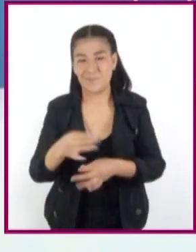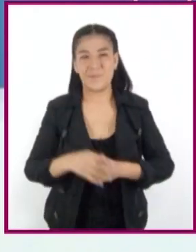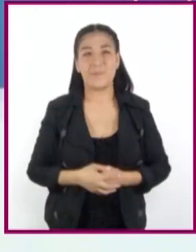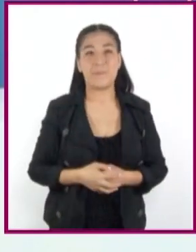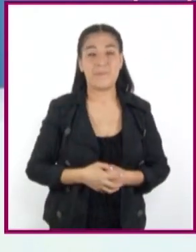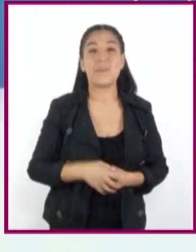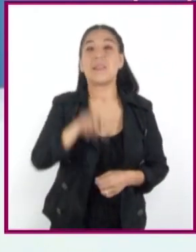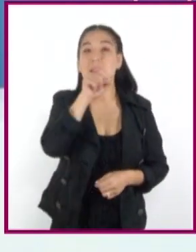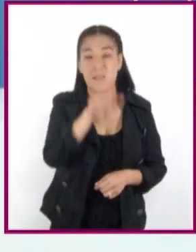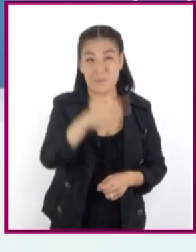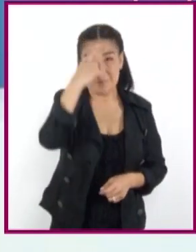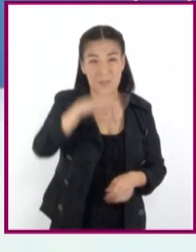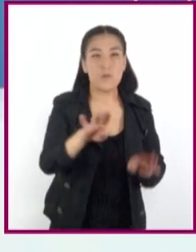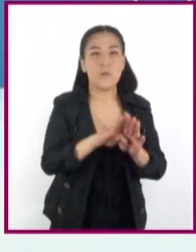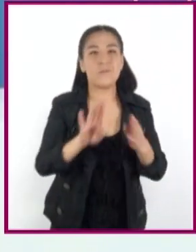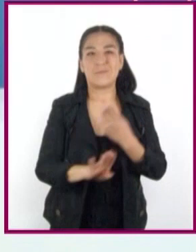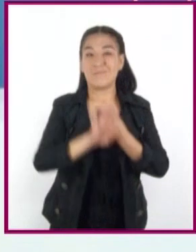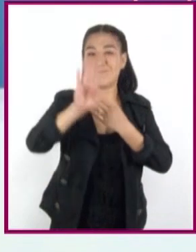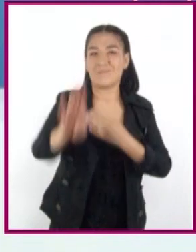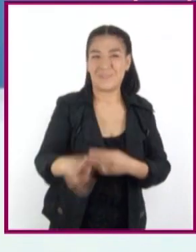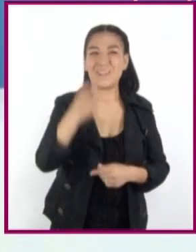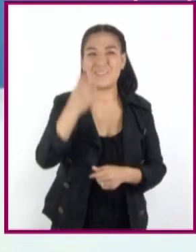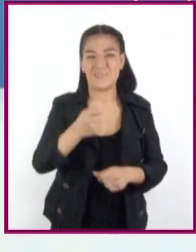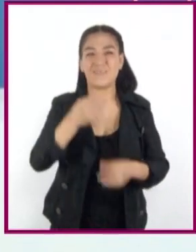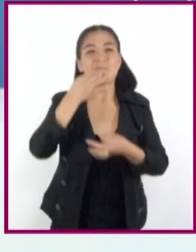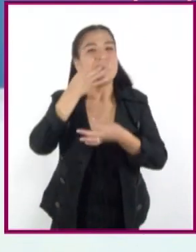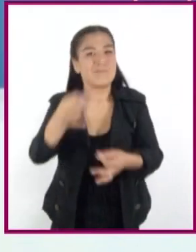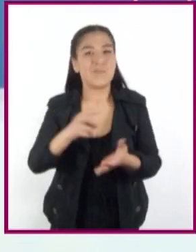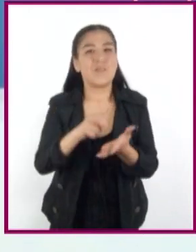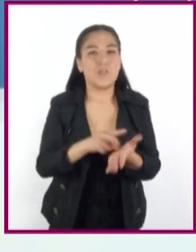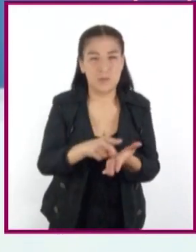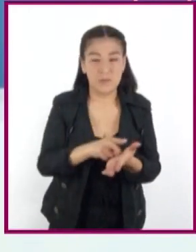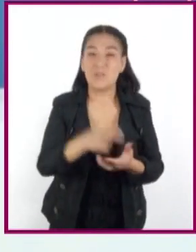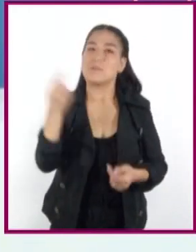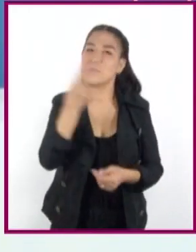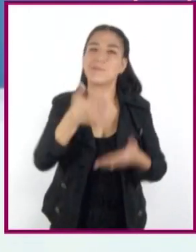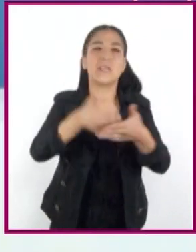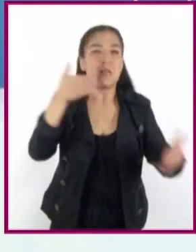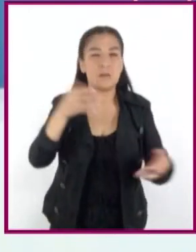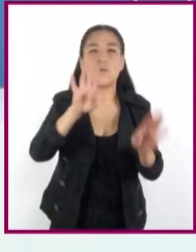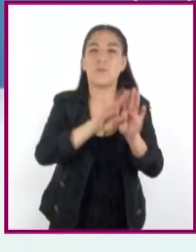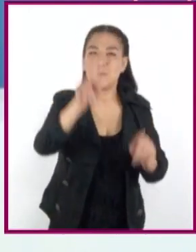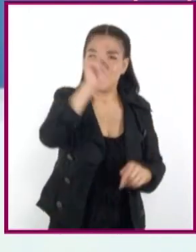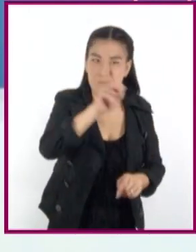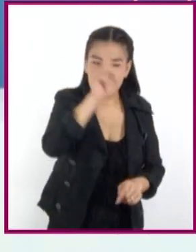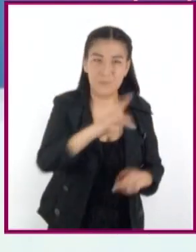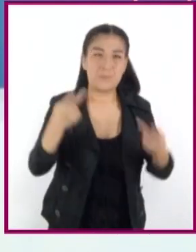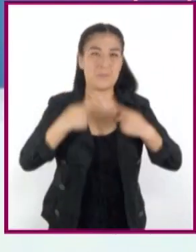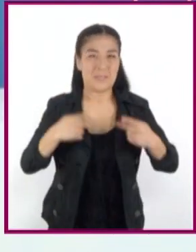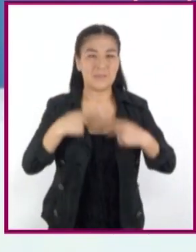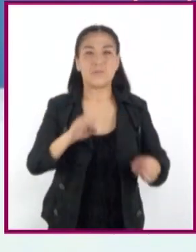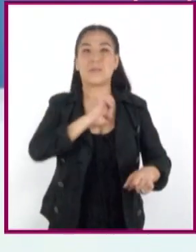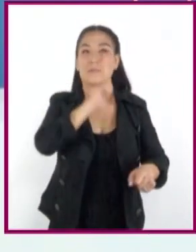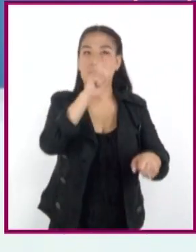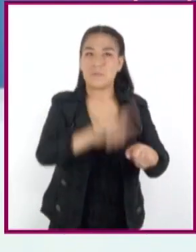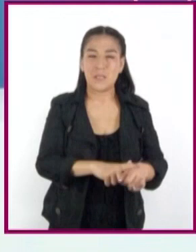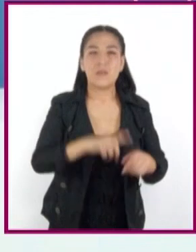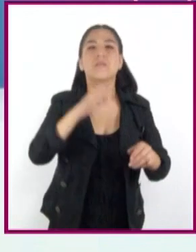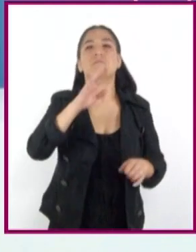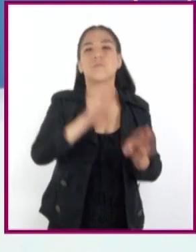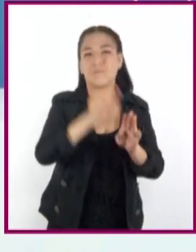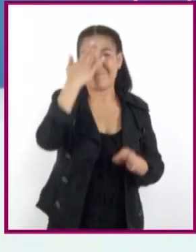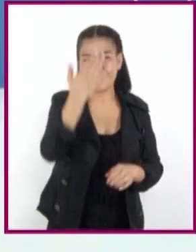Asimismo, para la prevención de adicciones es necesario tener una orientación de especialistas. Ellas y ellos pueden